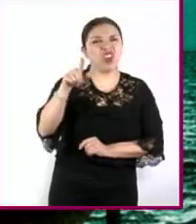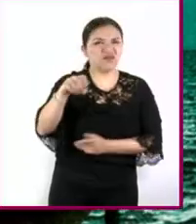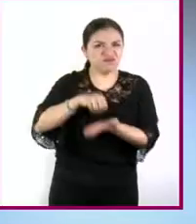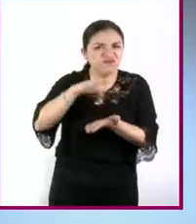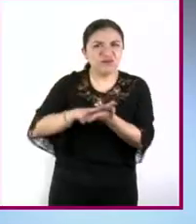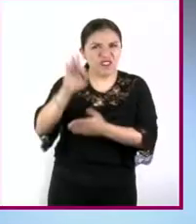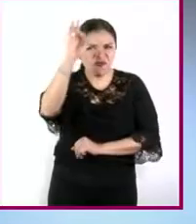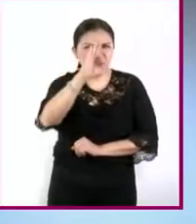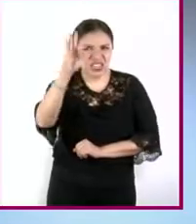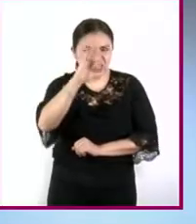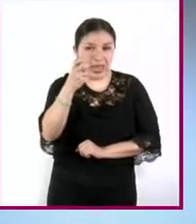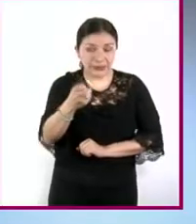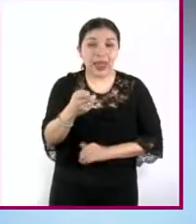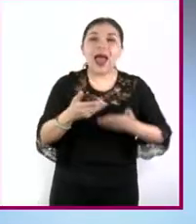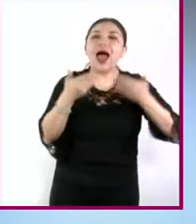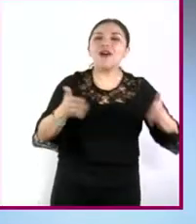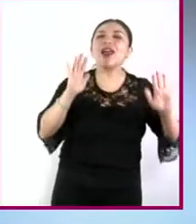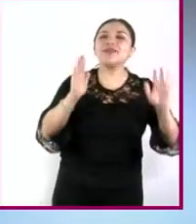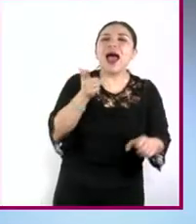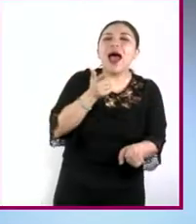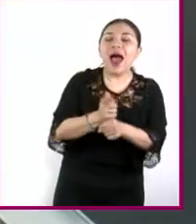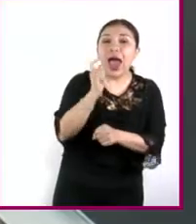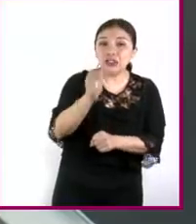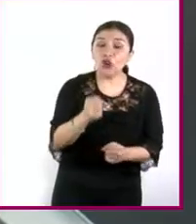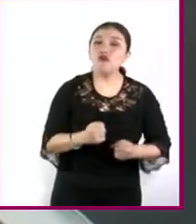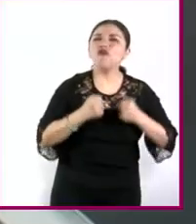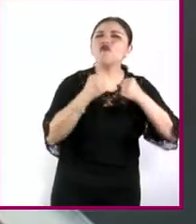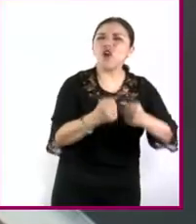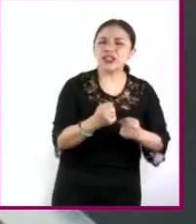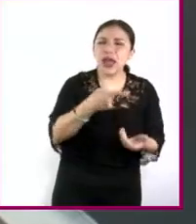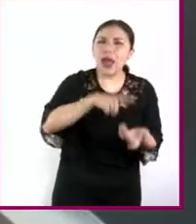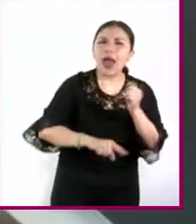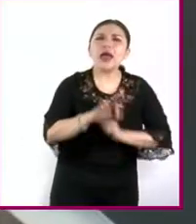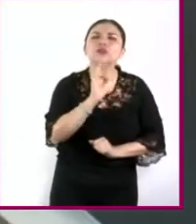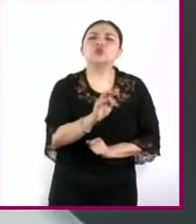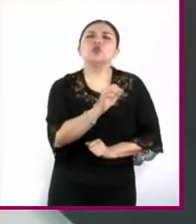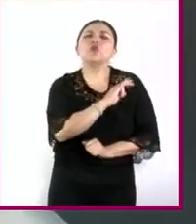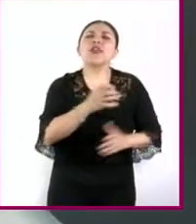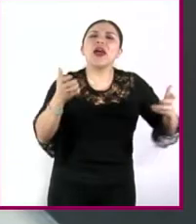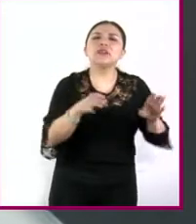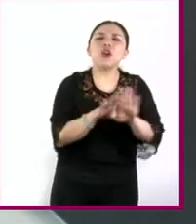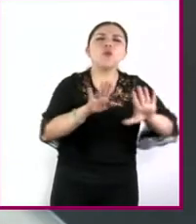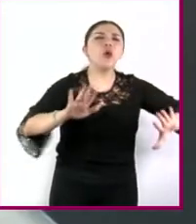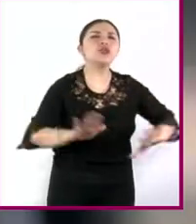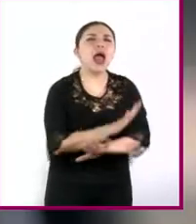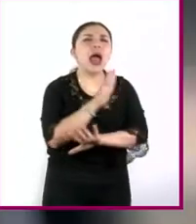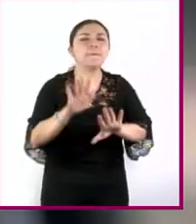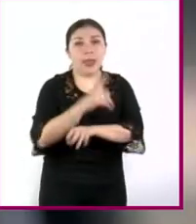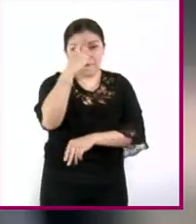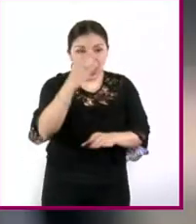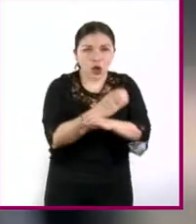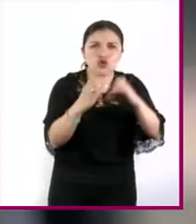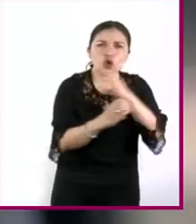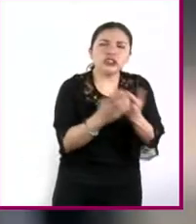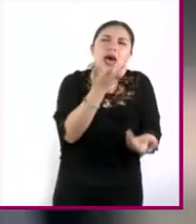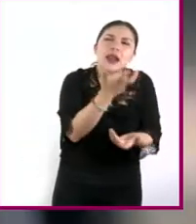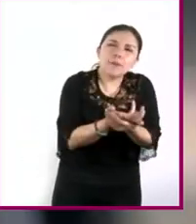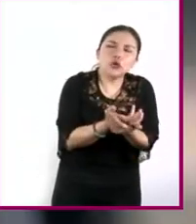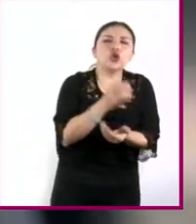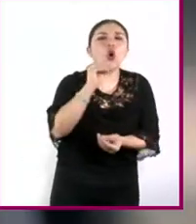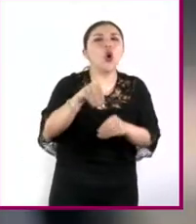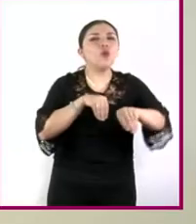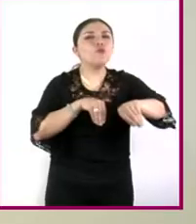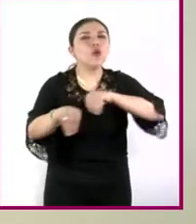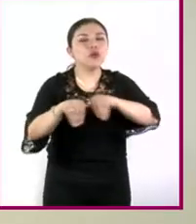hoy sabemos que la fuerza es todo aquello que tiene la capacidad de modificar el estado de reposo o movimiento de un objeto